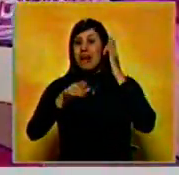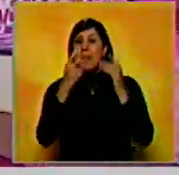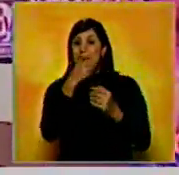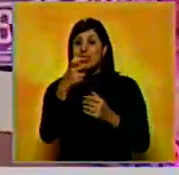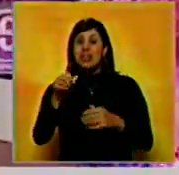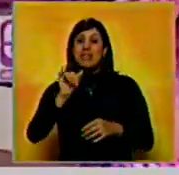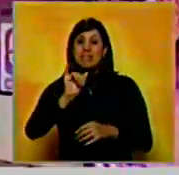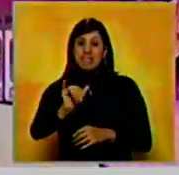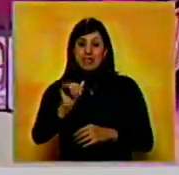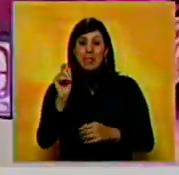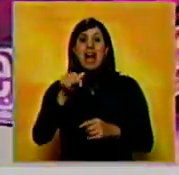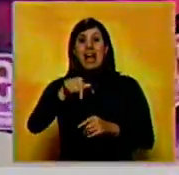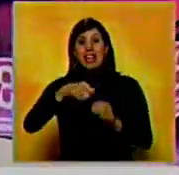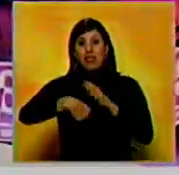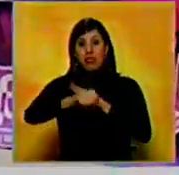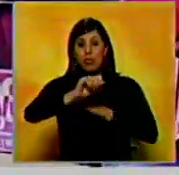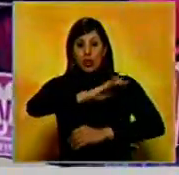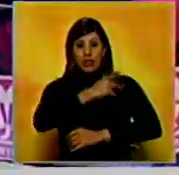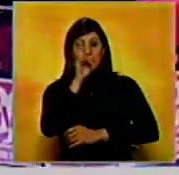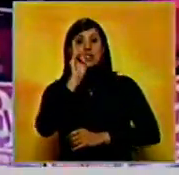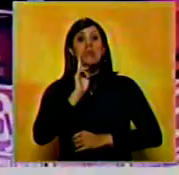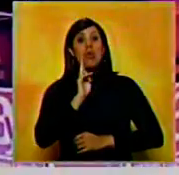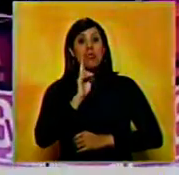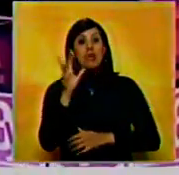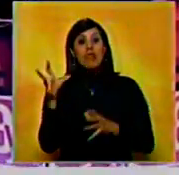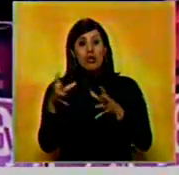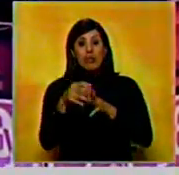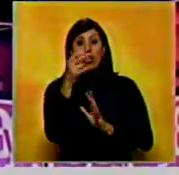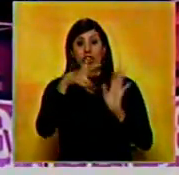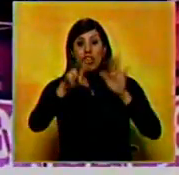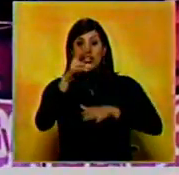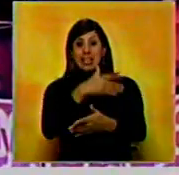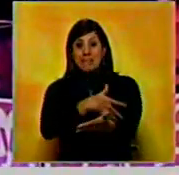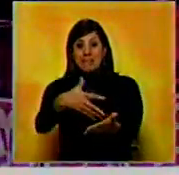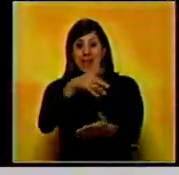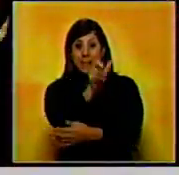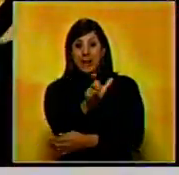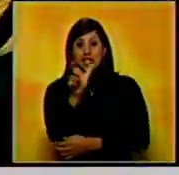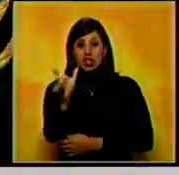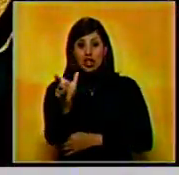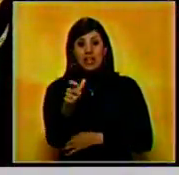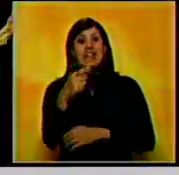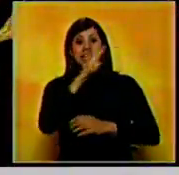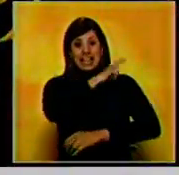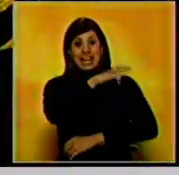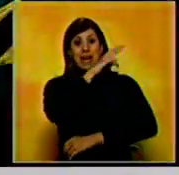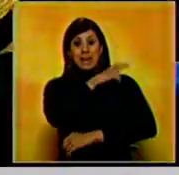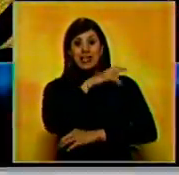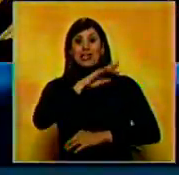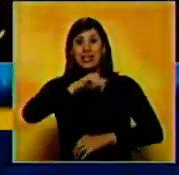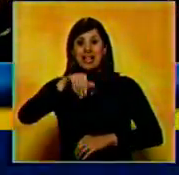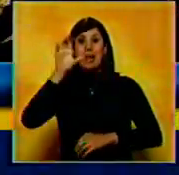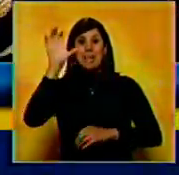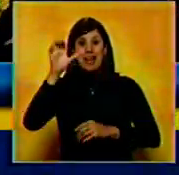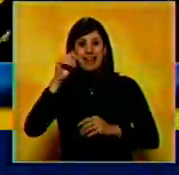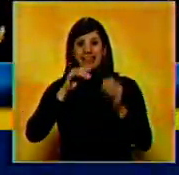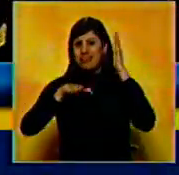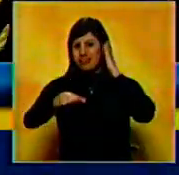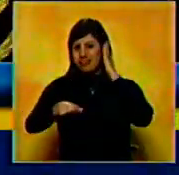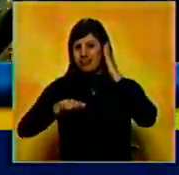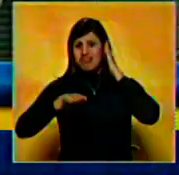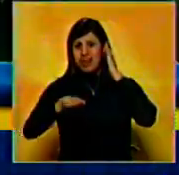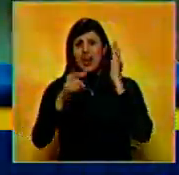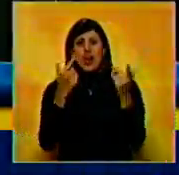venezolanos en el campo de fútbol de la Universidad Simón Bolívar ante unas 12.000 personas. En representación de nuestro país estuvieron los DJ